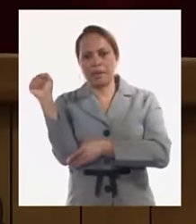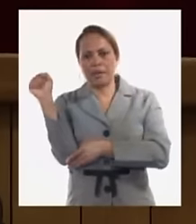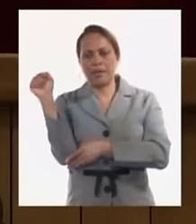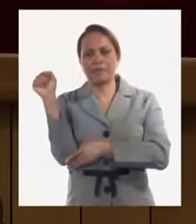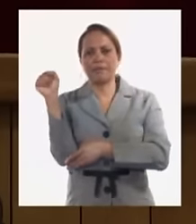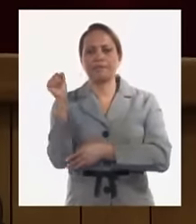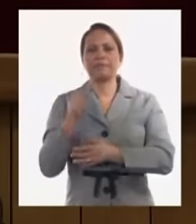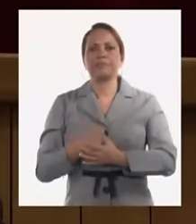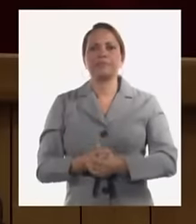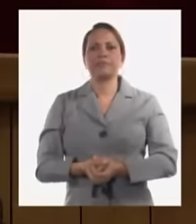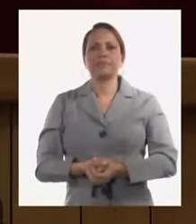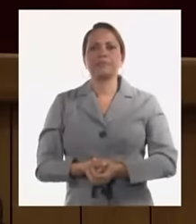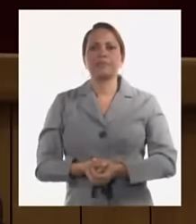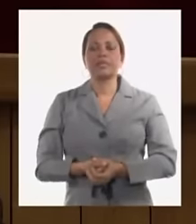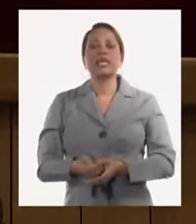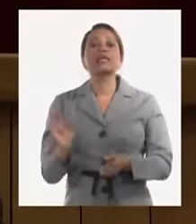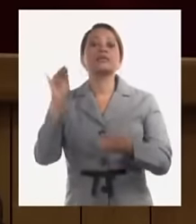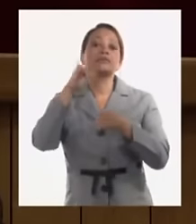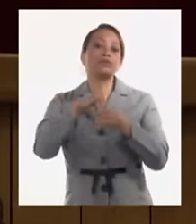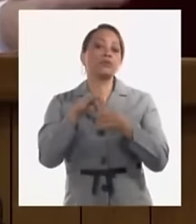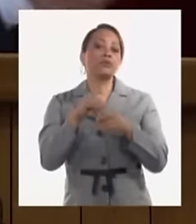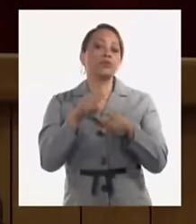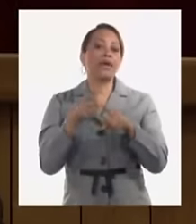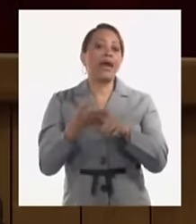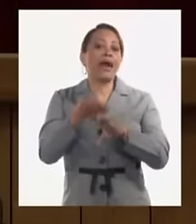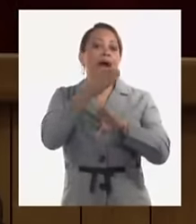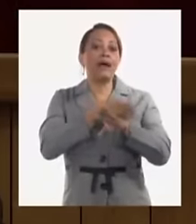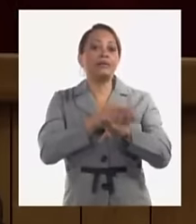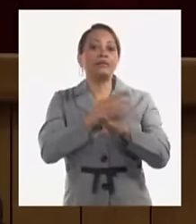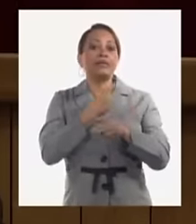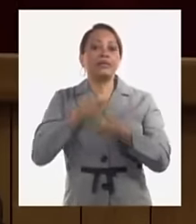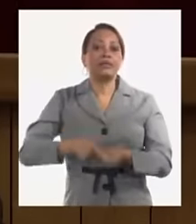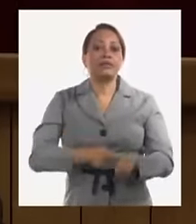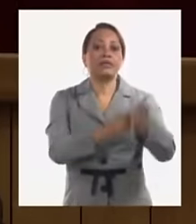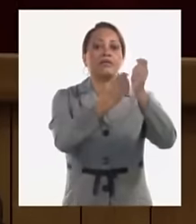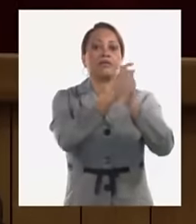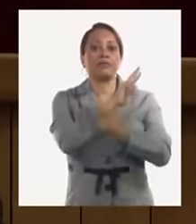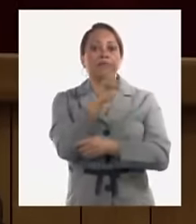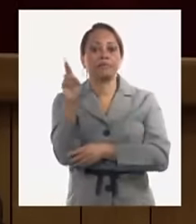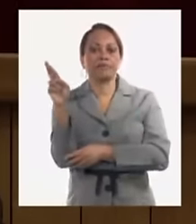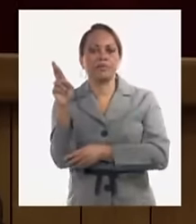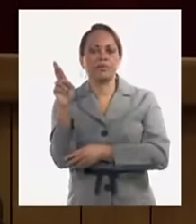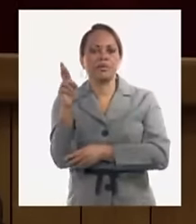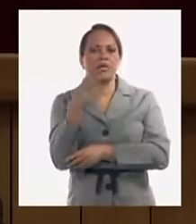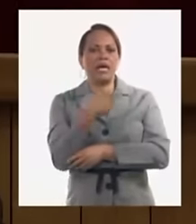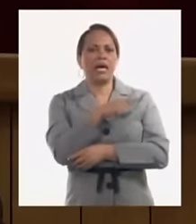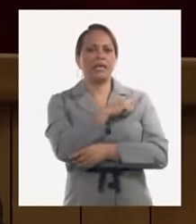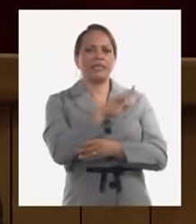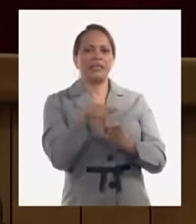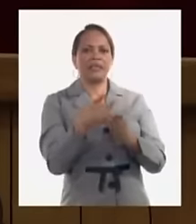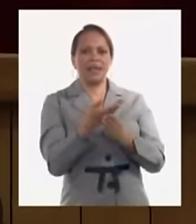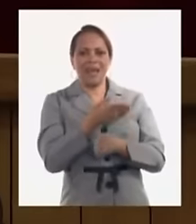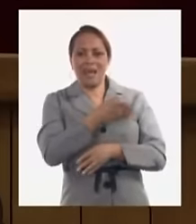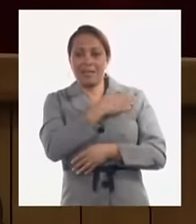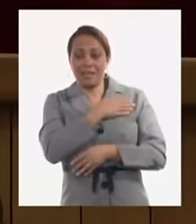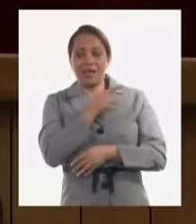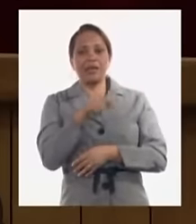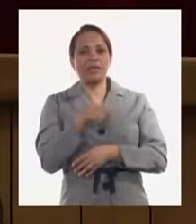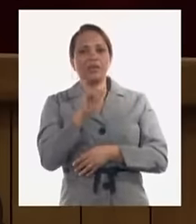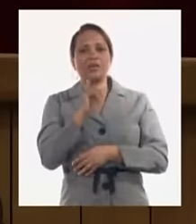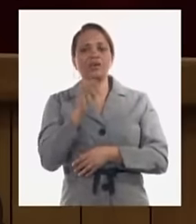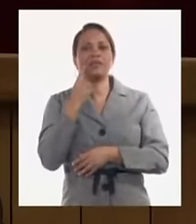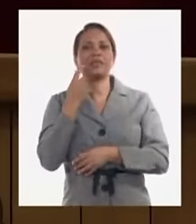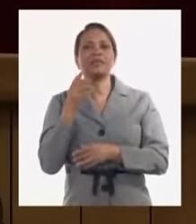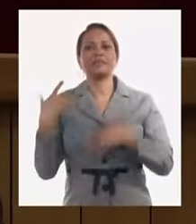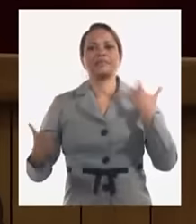largos años e incluso ante el triunfo de la revolución y hace apenas unos días se conmemoró el